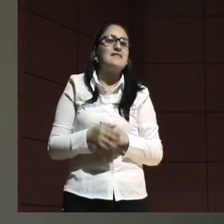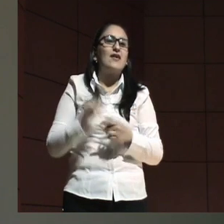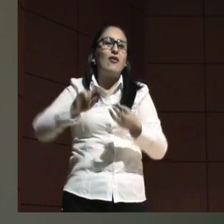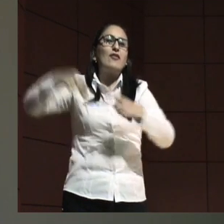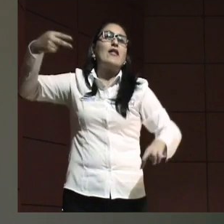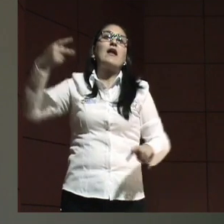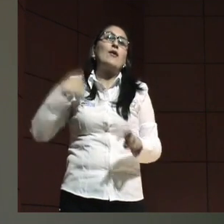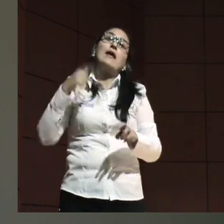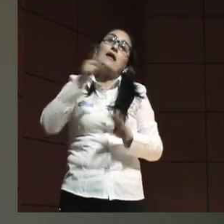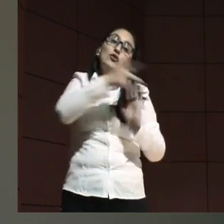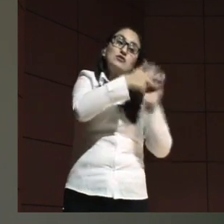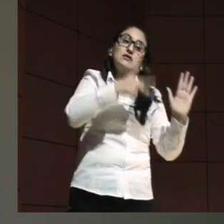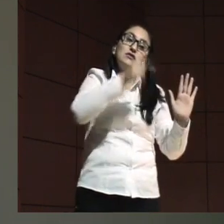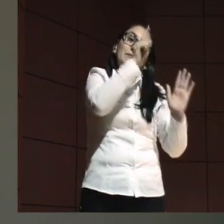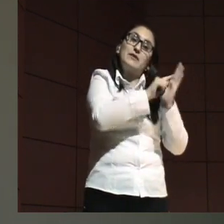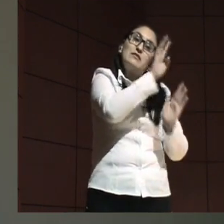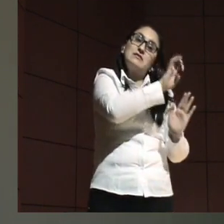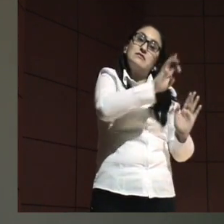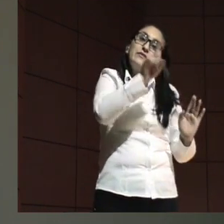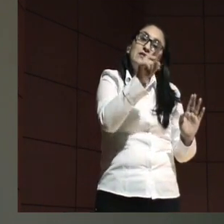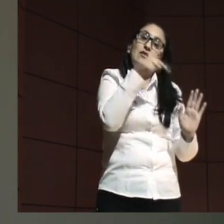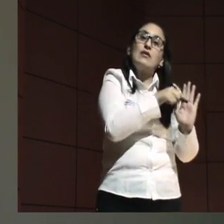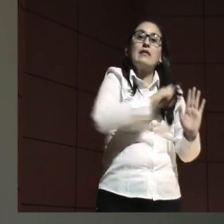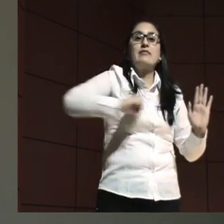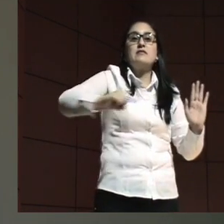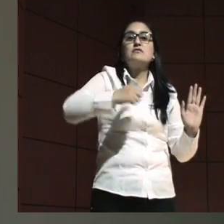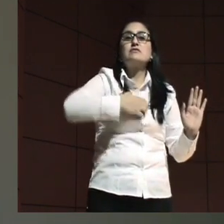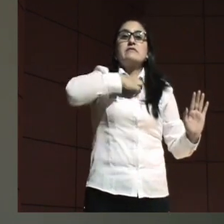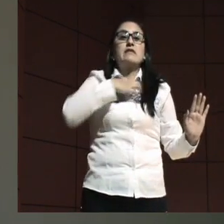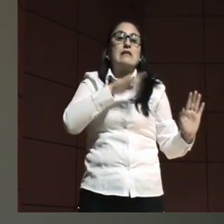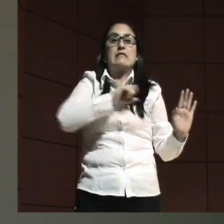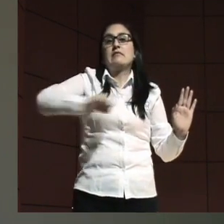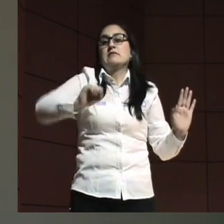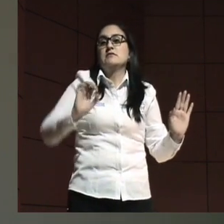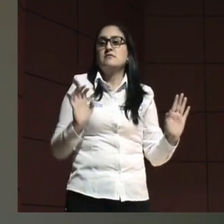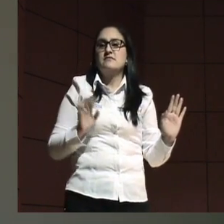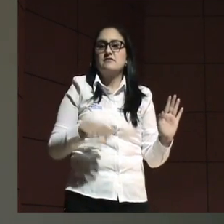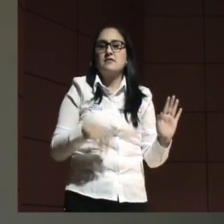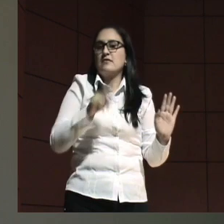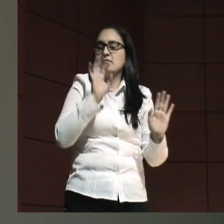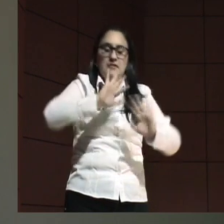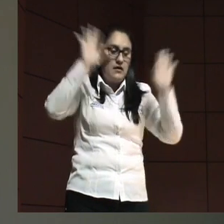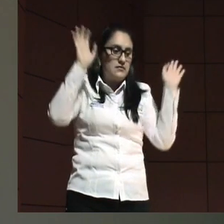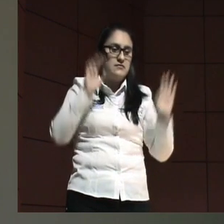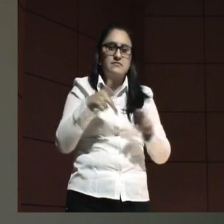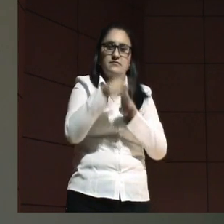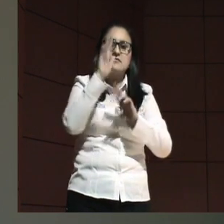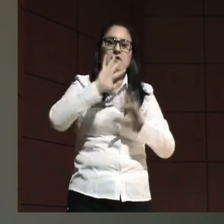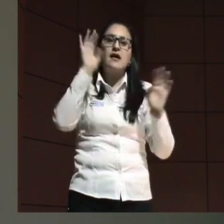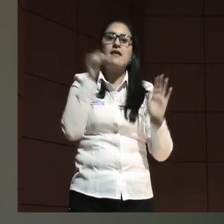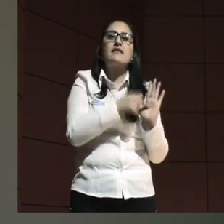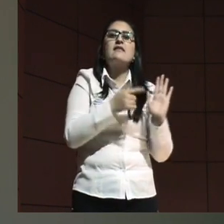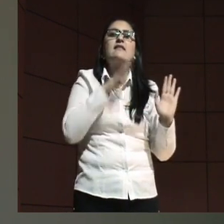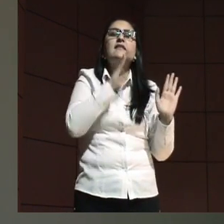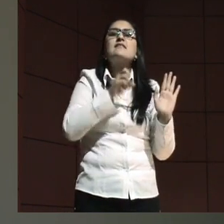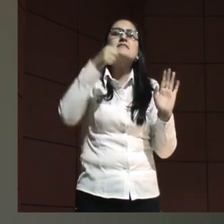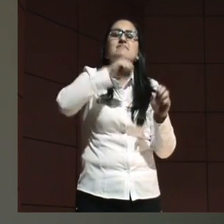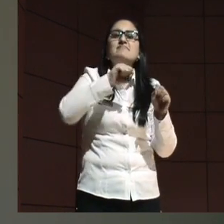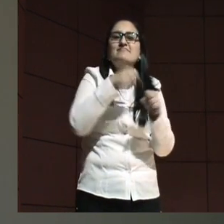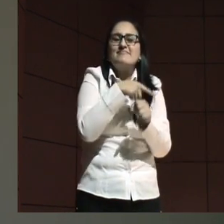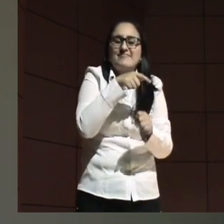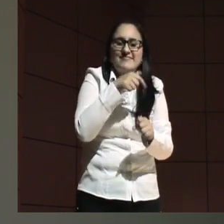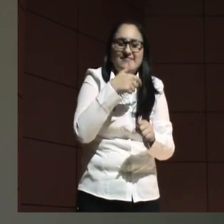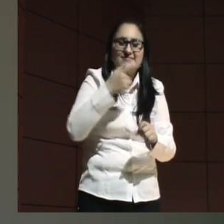contrario que antes de la Constitución del 91 el derecho civil era el derecho y punto. Y el dañado y punible